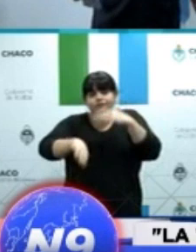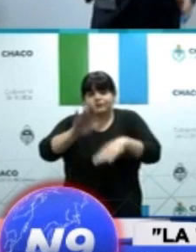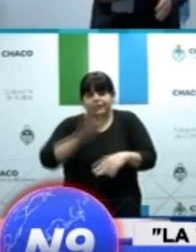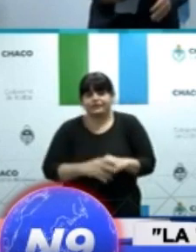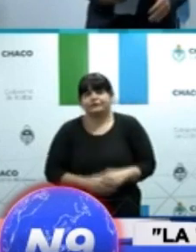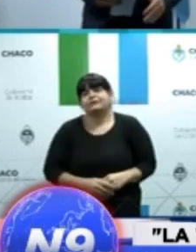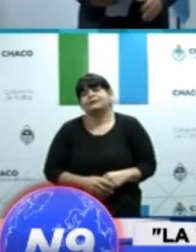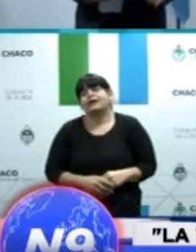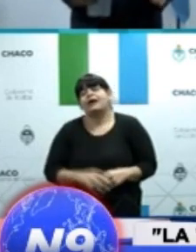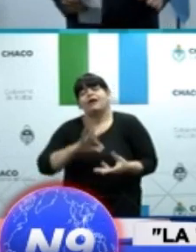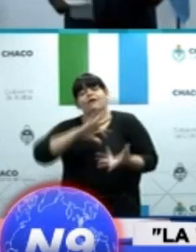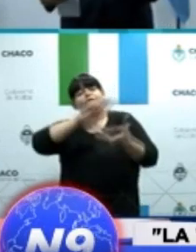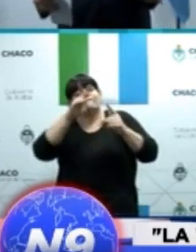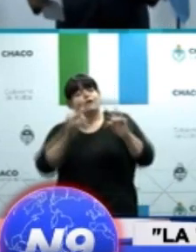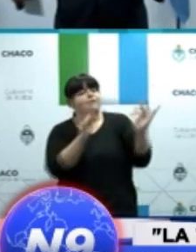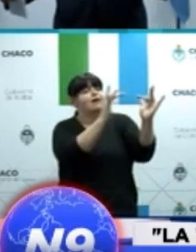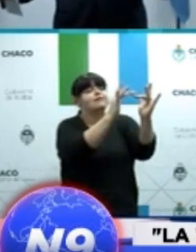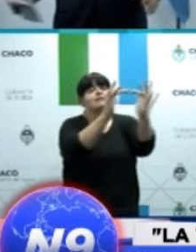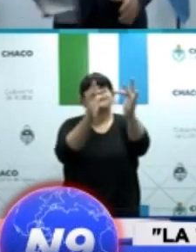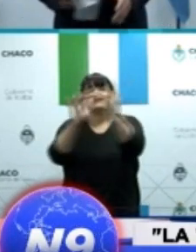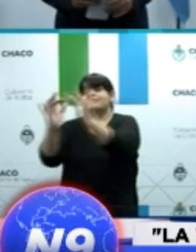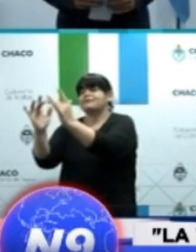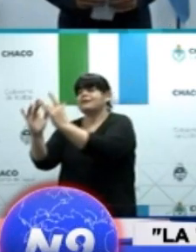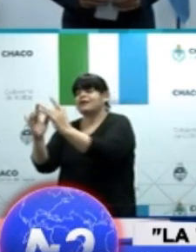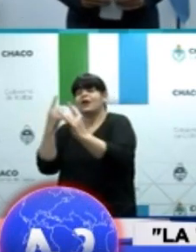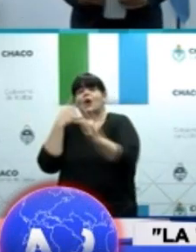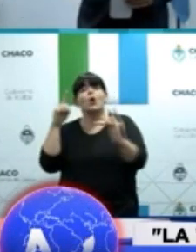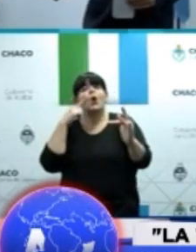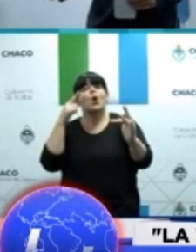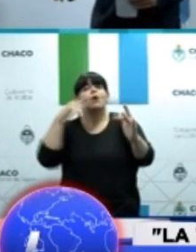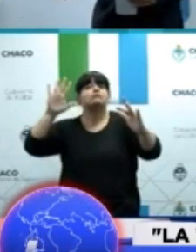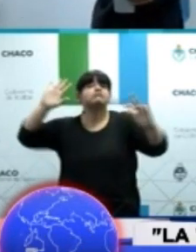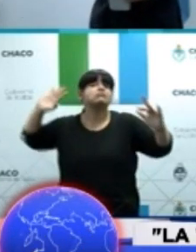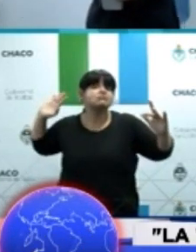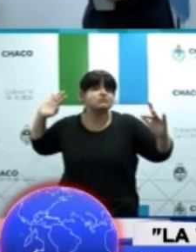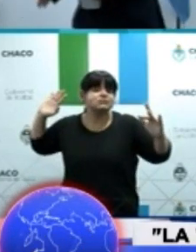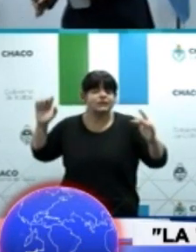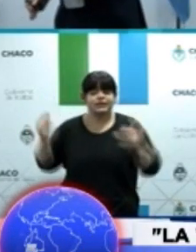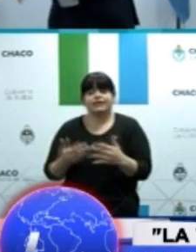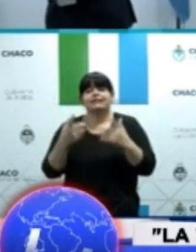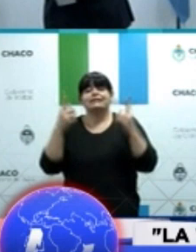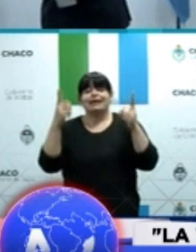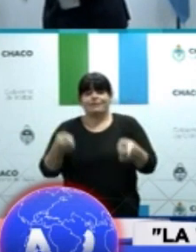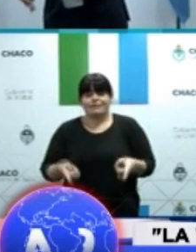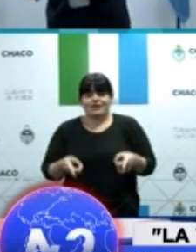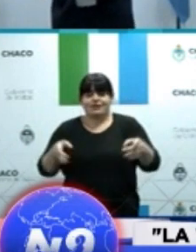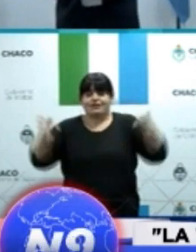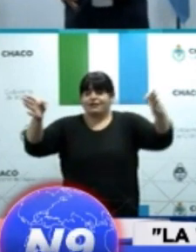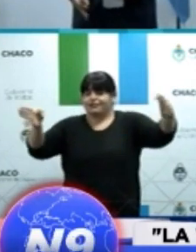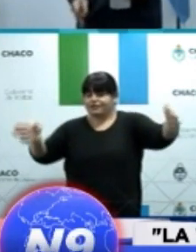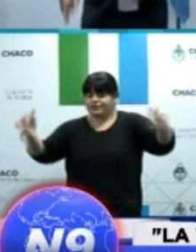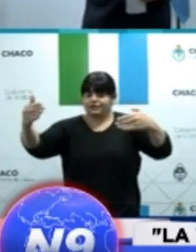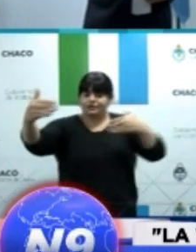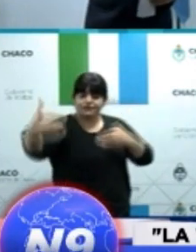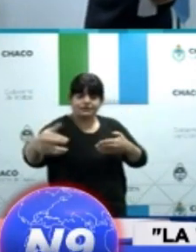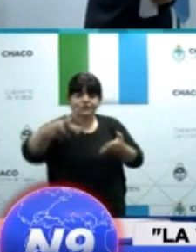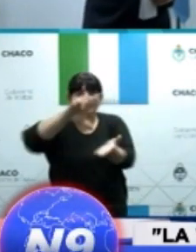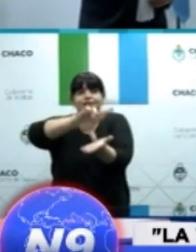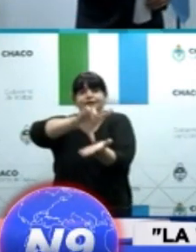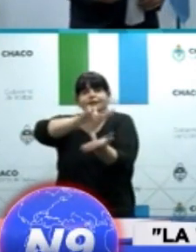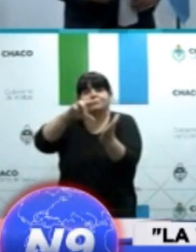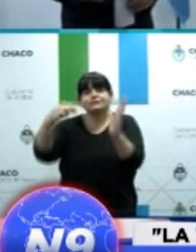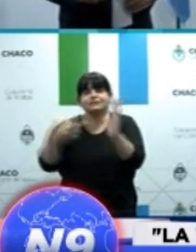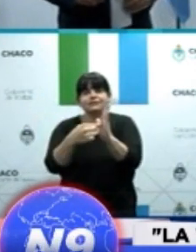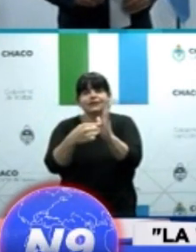rompimiento de la barrera del área metropolitana de Gran Resistencia. O sea, hoy el 97% de los casos están